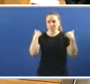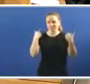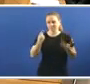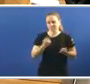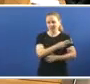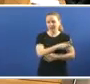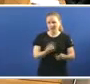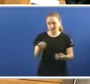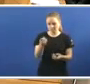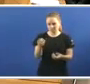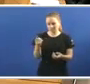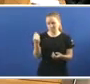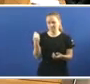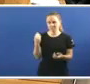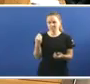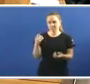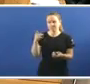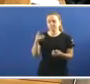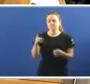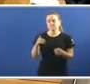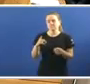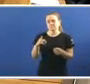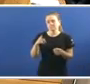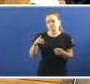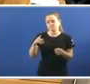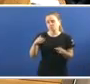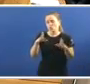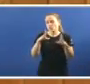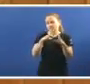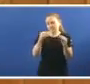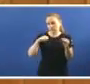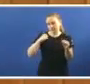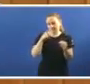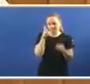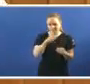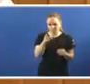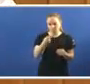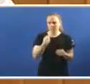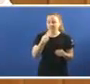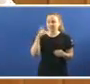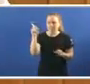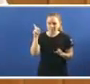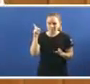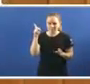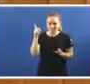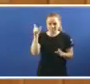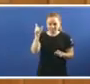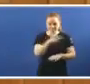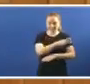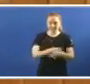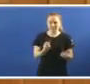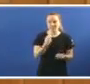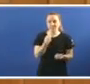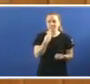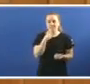desgraciadamente Temos nos complexo hospitalario Universitario de Vigo Lhes di As auxiliares Que son